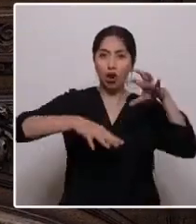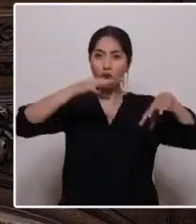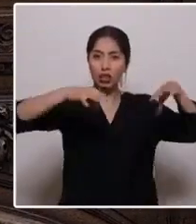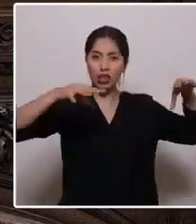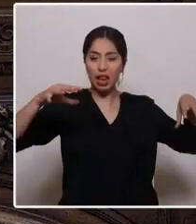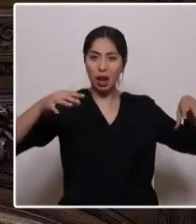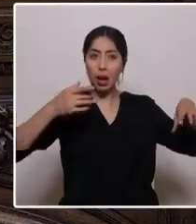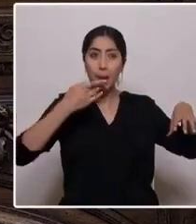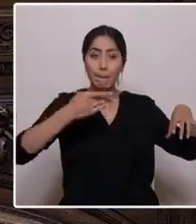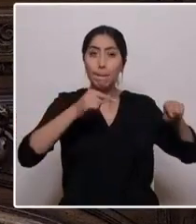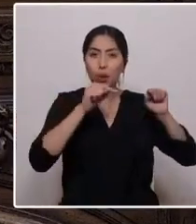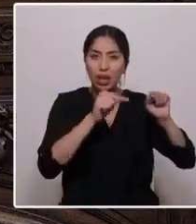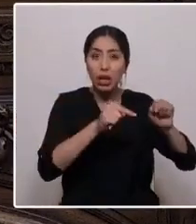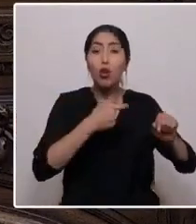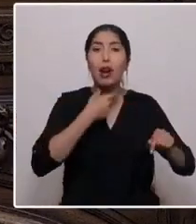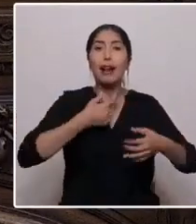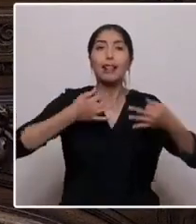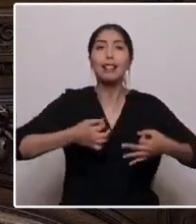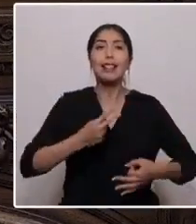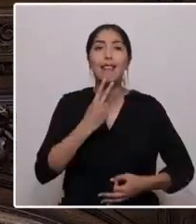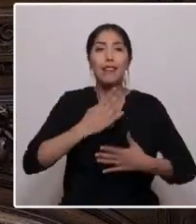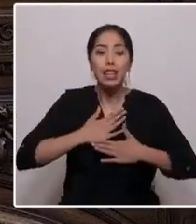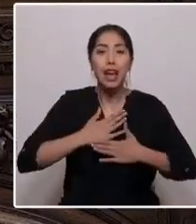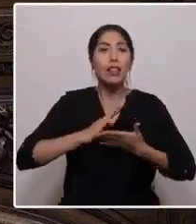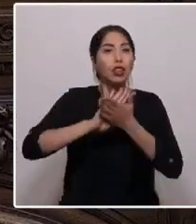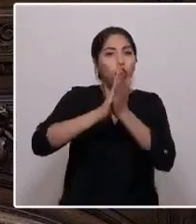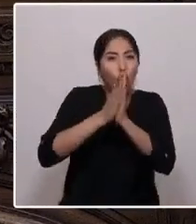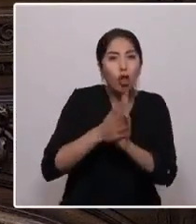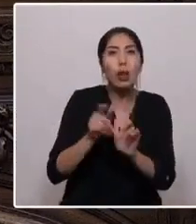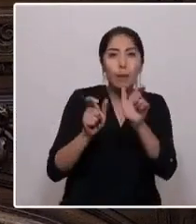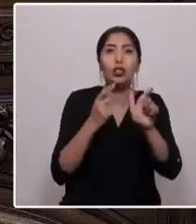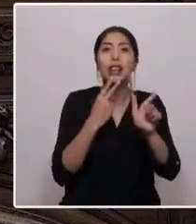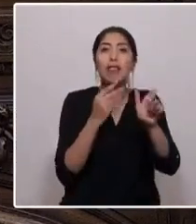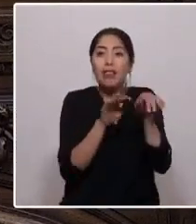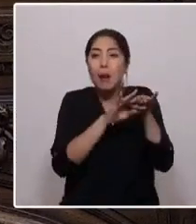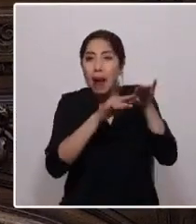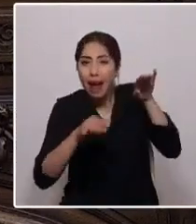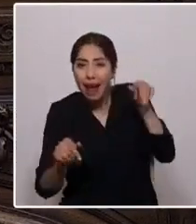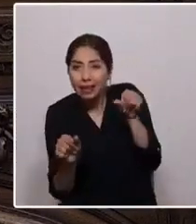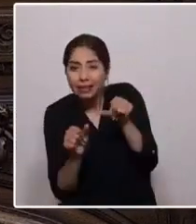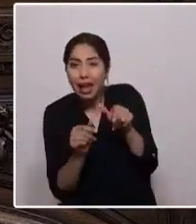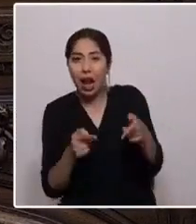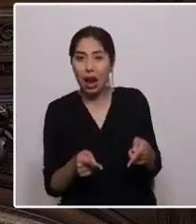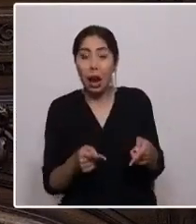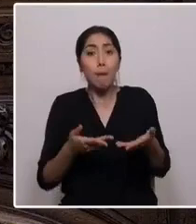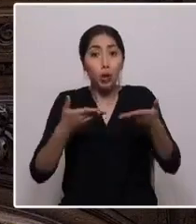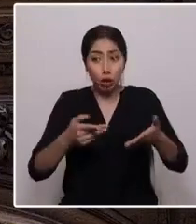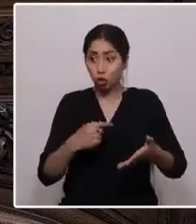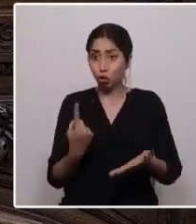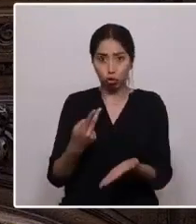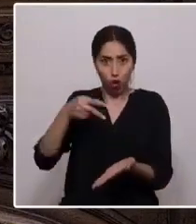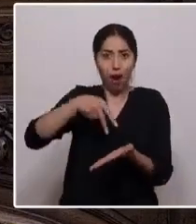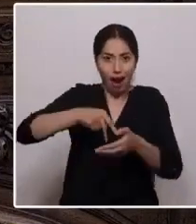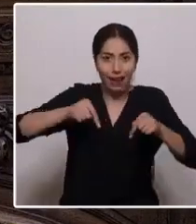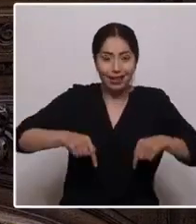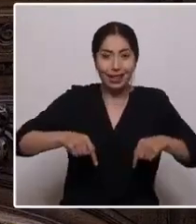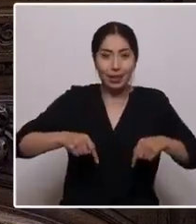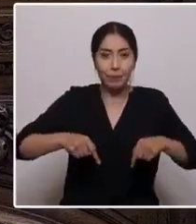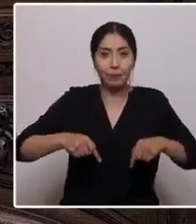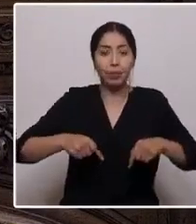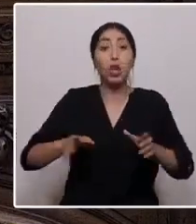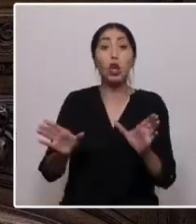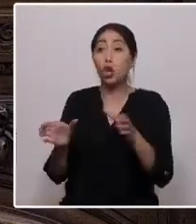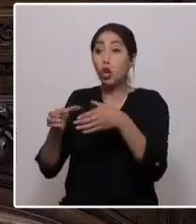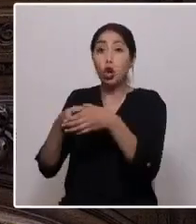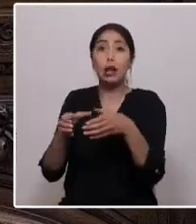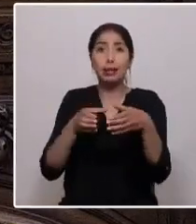porque son lo que garantizan la vida de todo lo que viene aguas abajo. Y por eso también estamos aquí. Creo en el colectivo y traigo un